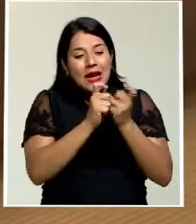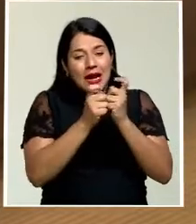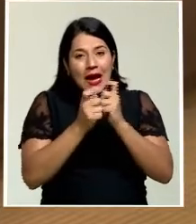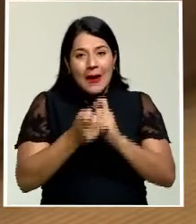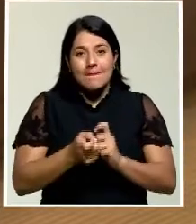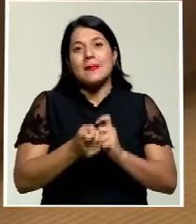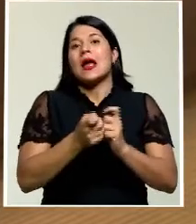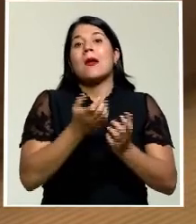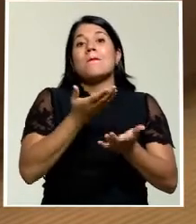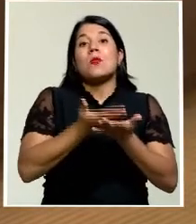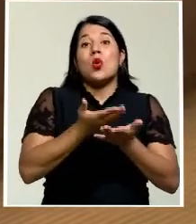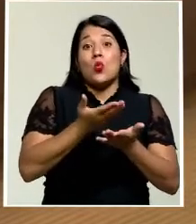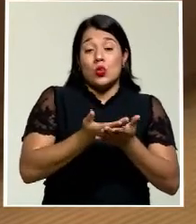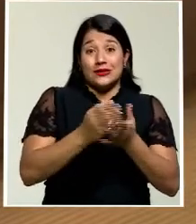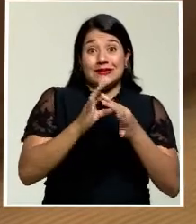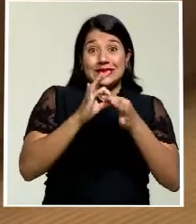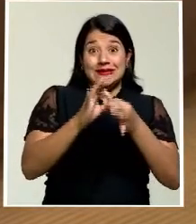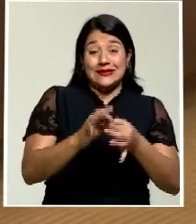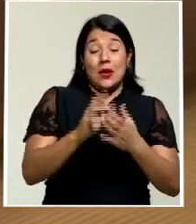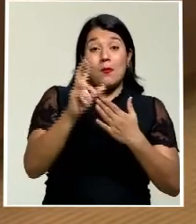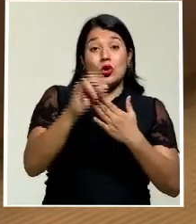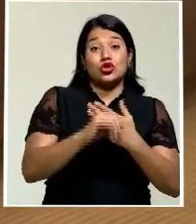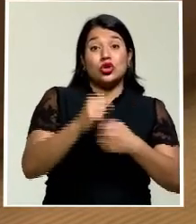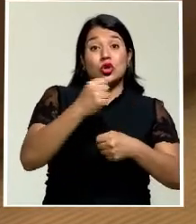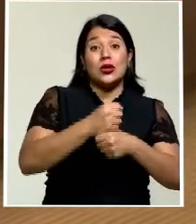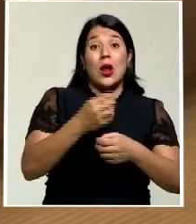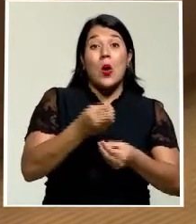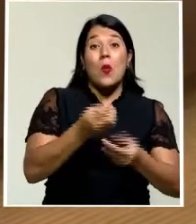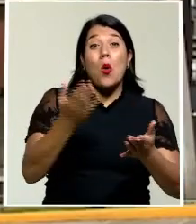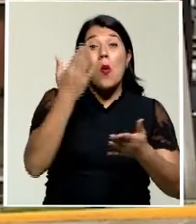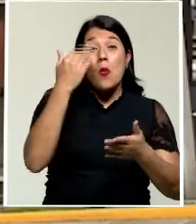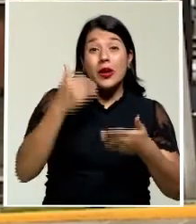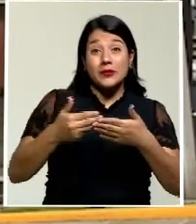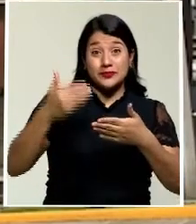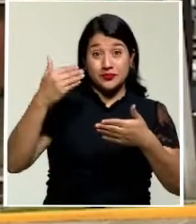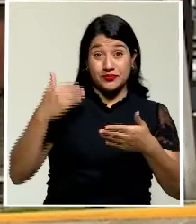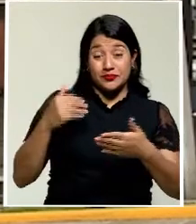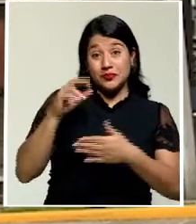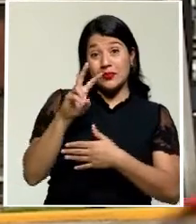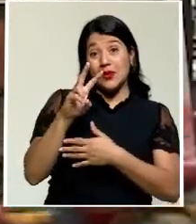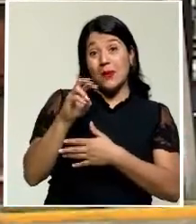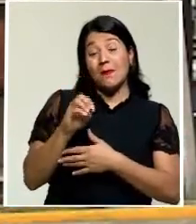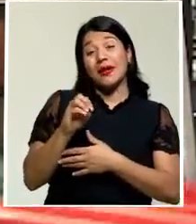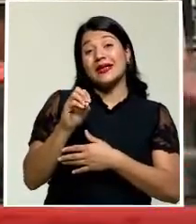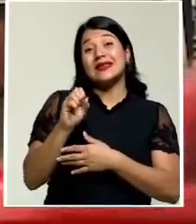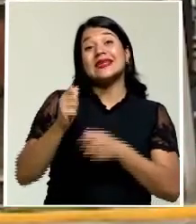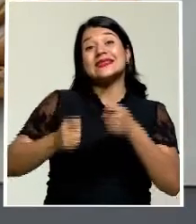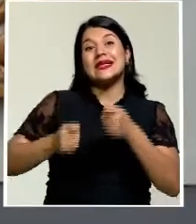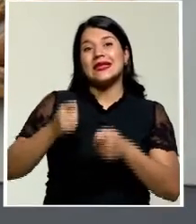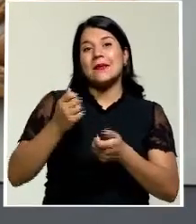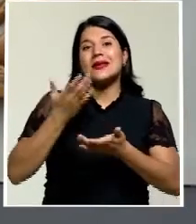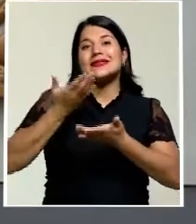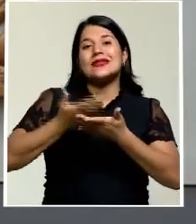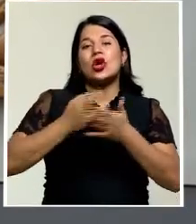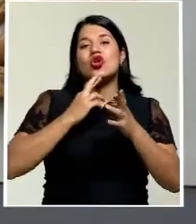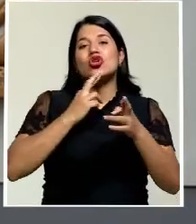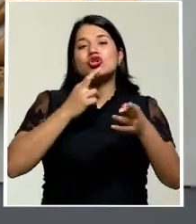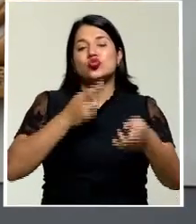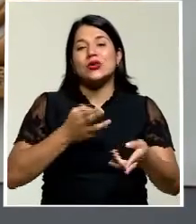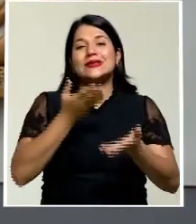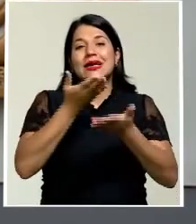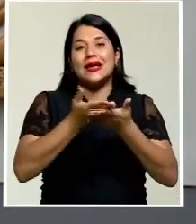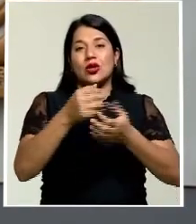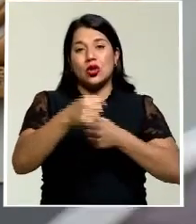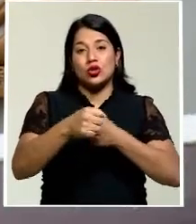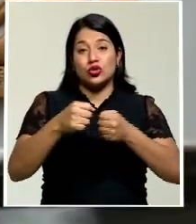empleo público. Esto luego de que el pasado 20 de septiembre llegara el voto completo de la sala constitucional a la consulta que